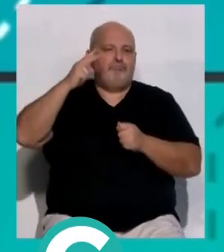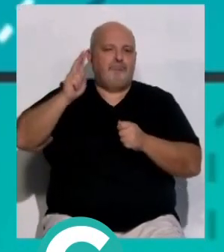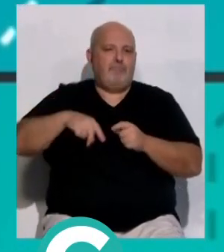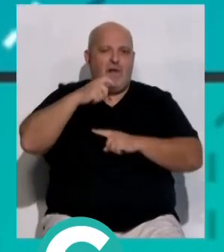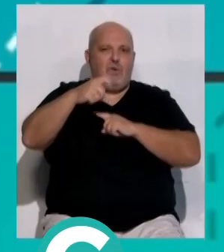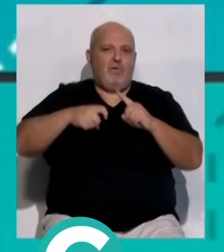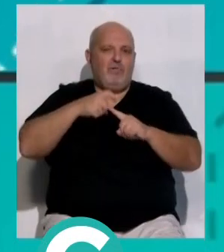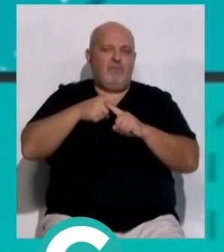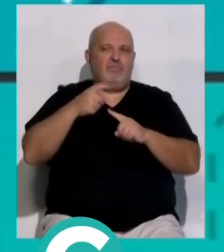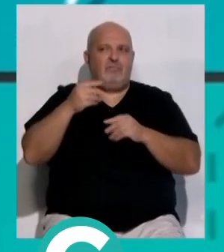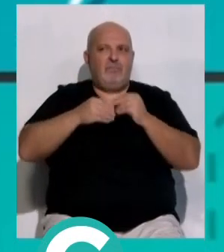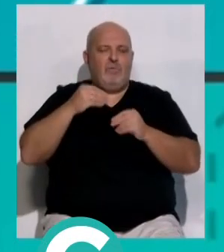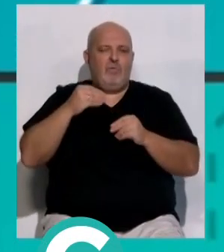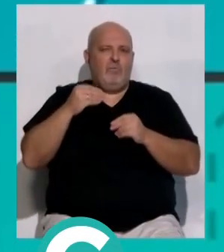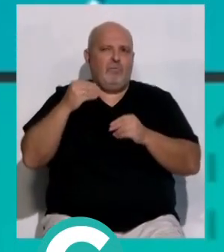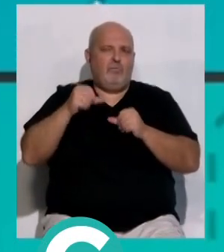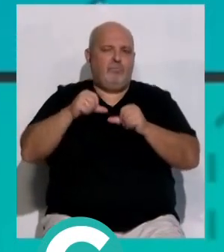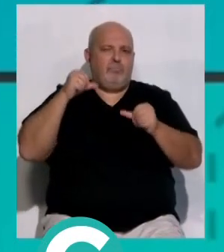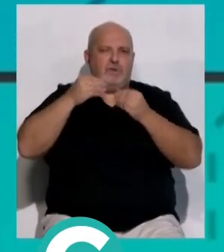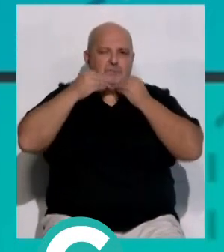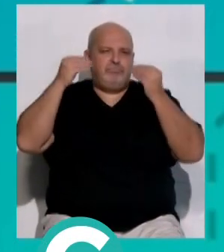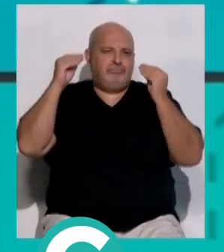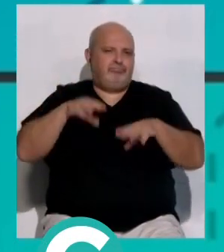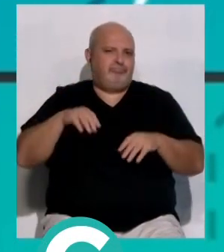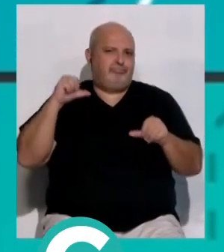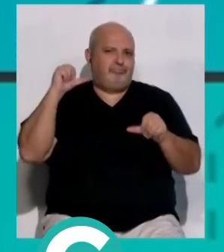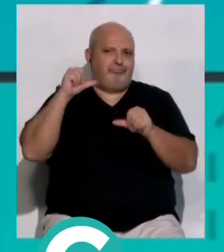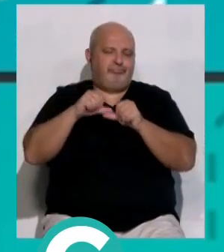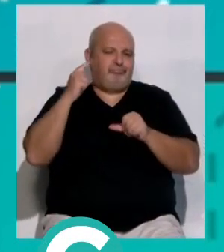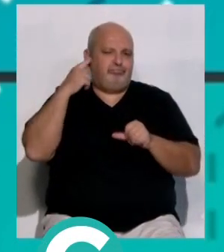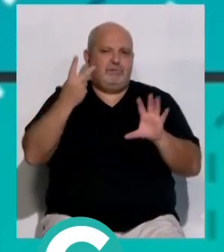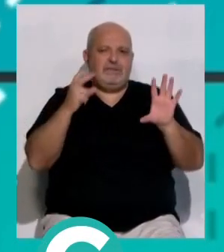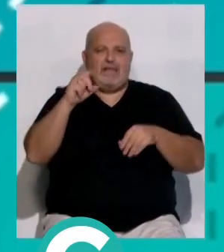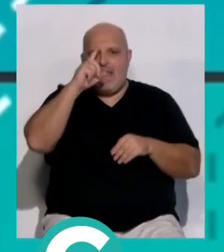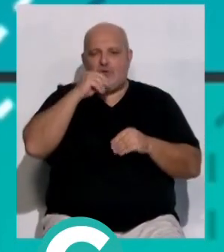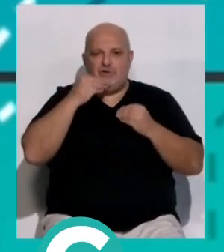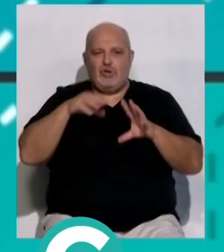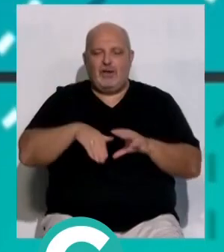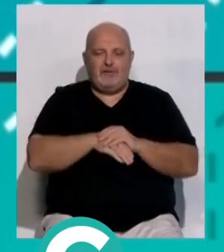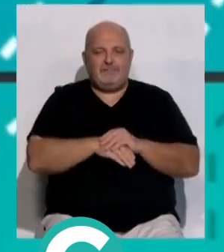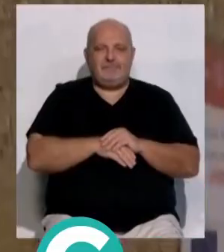anuales que reconocen la aportación de este establecimiento hostelero de Cádiz con 70 años de historia.